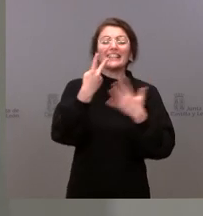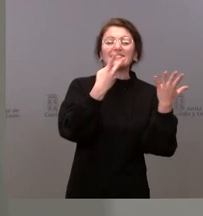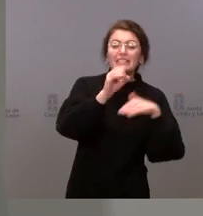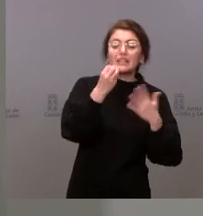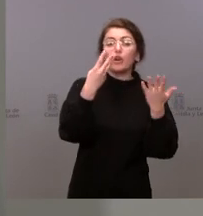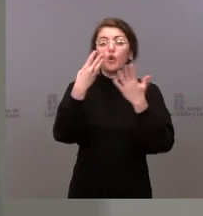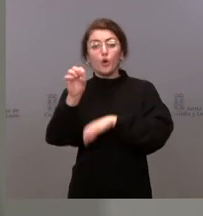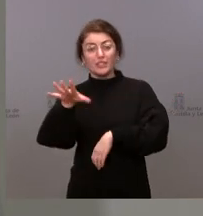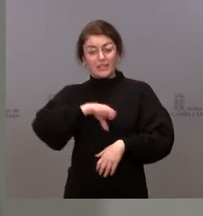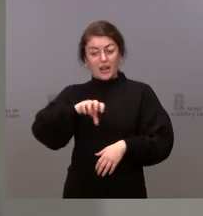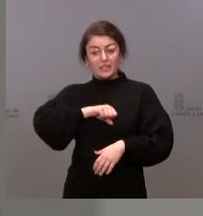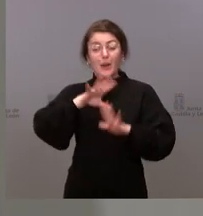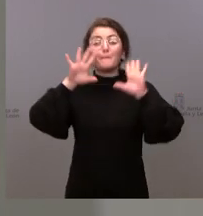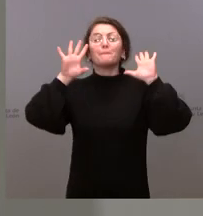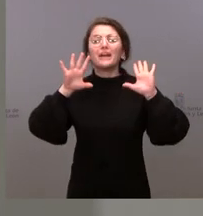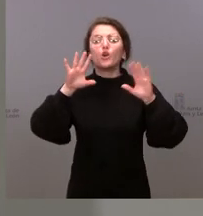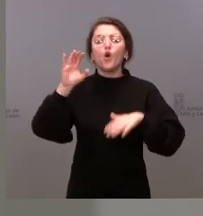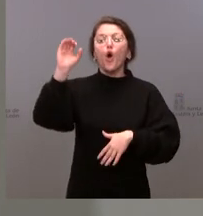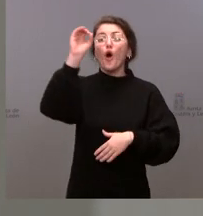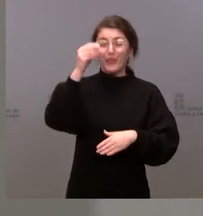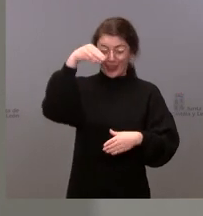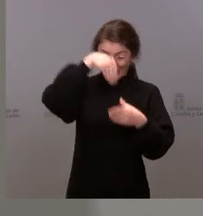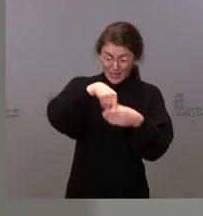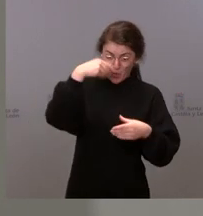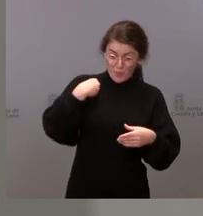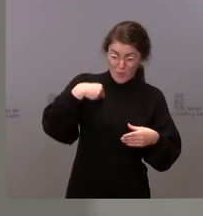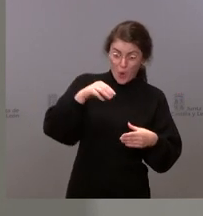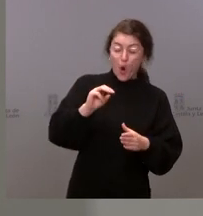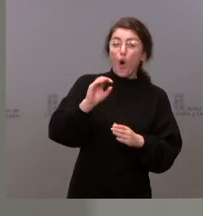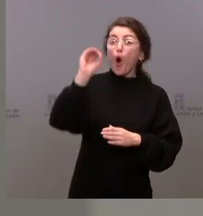Omicron son 7 casos. vayamos a…